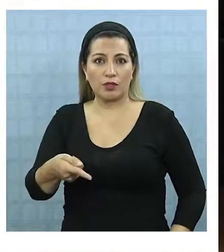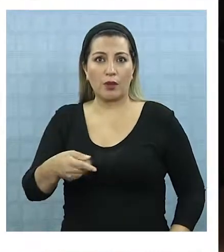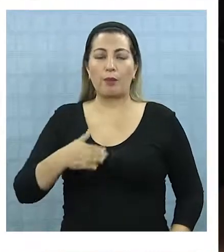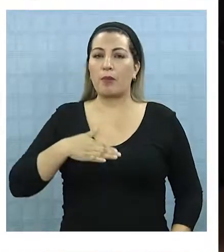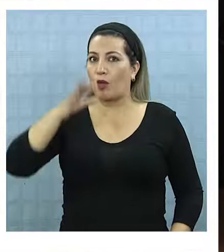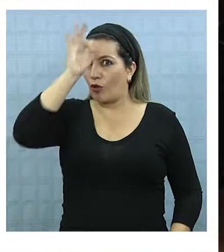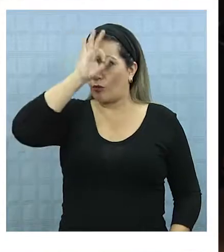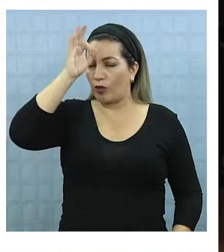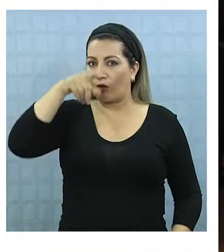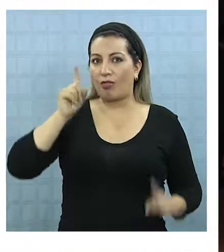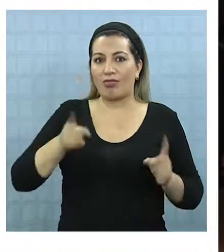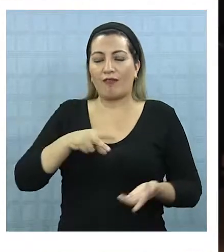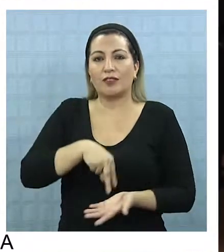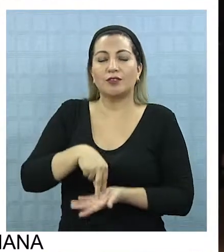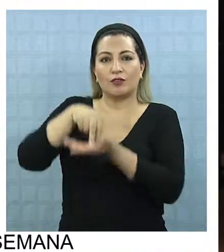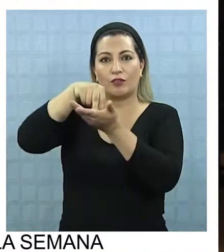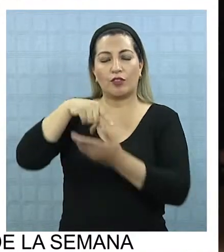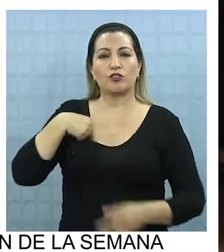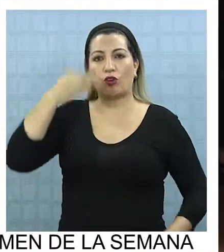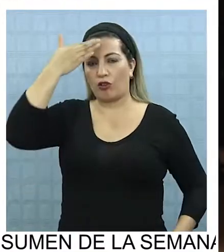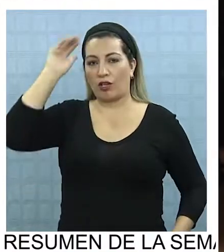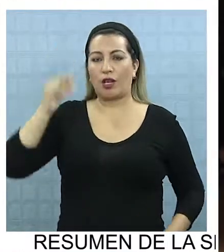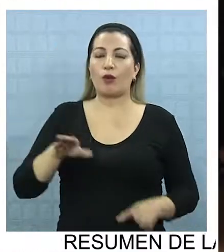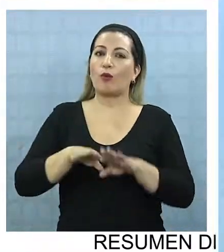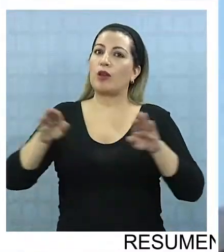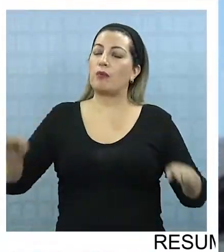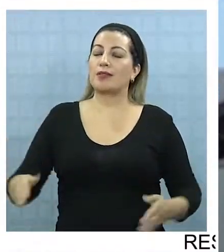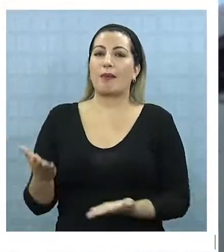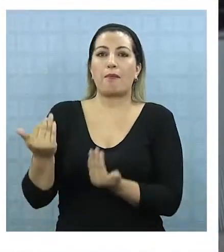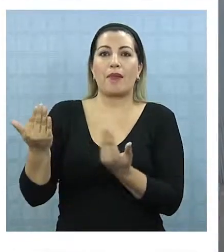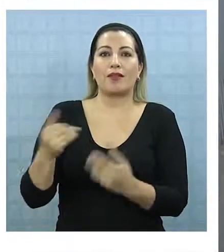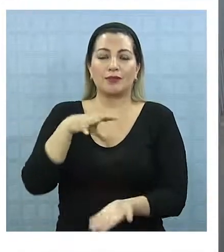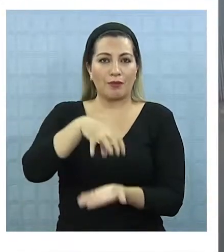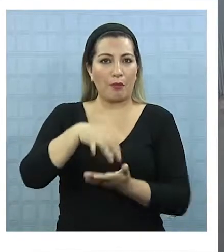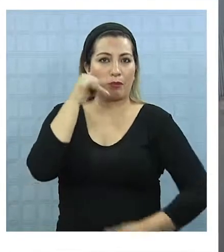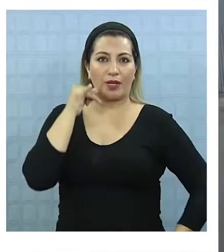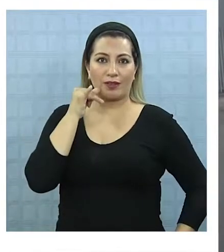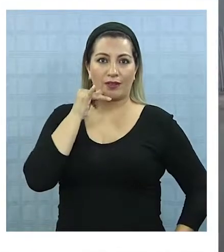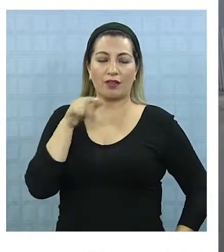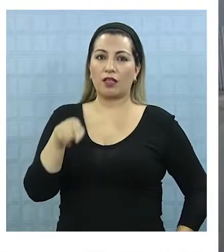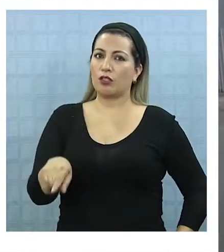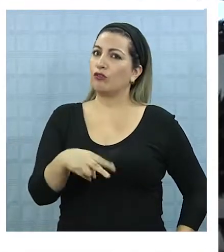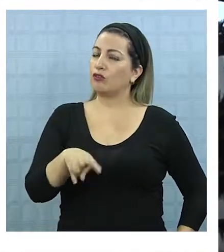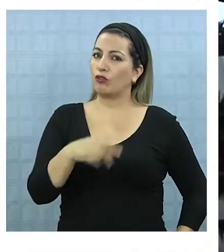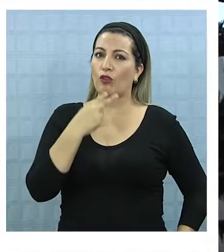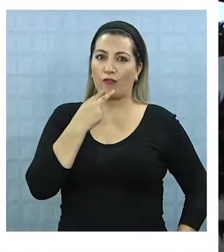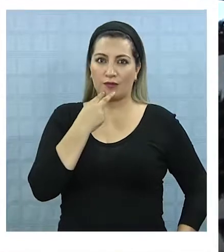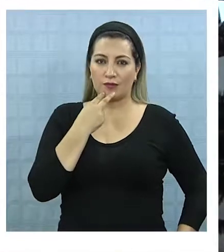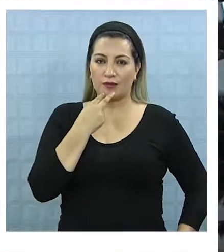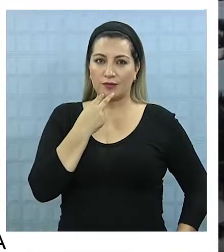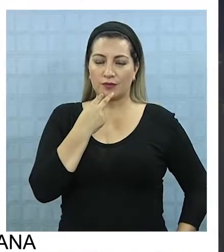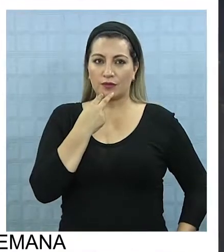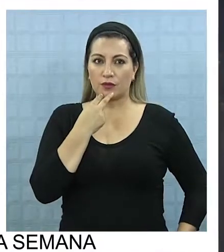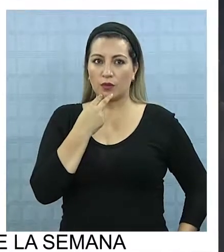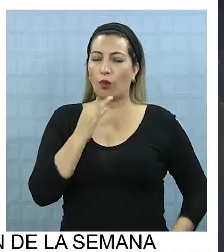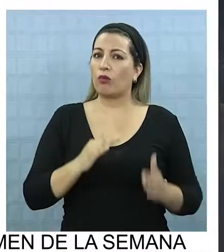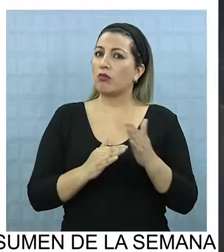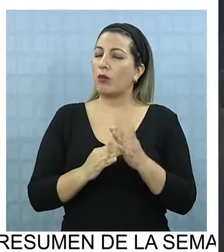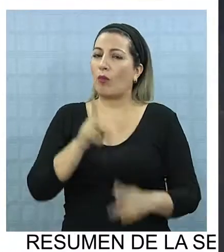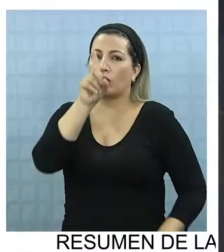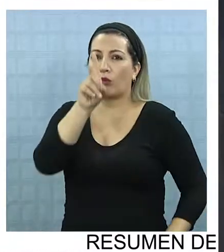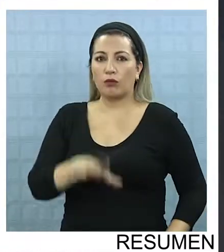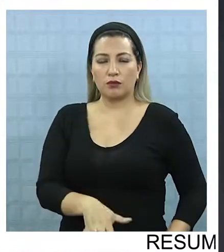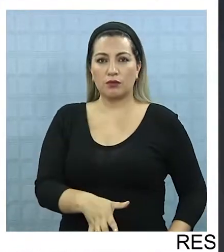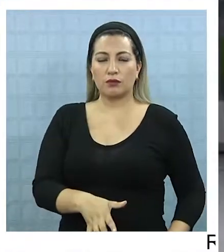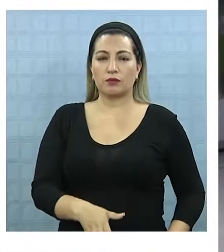visión sobre lo que debe ser SOFRI. Yo creo que esta es una mesa esperanzadora para la región. La región está viviendo momentos